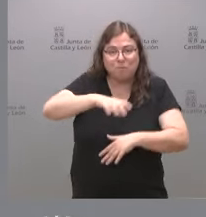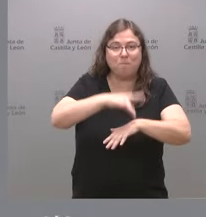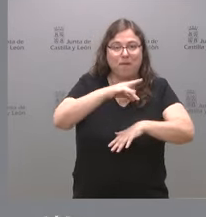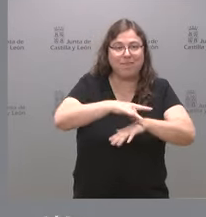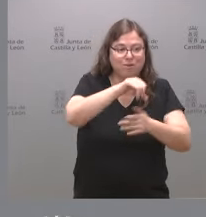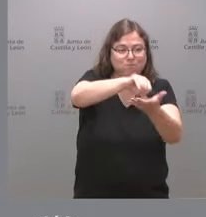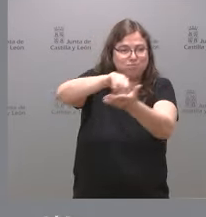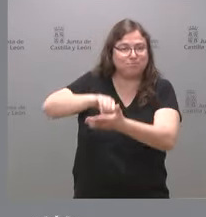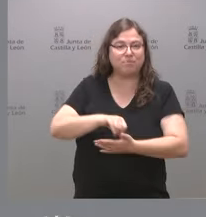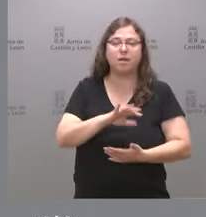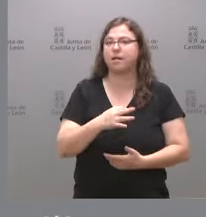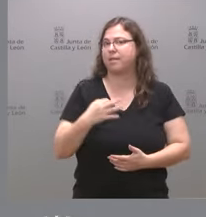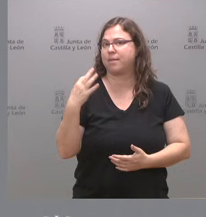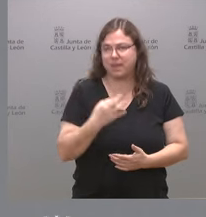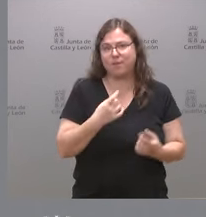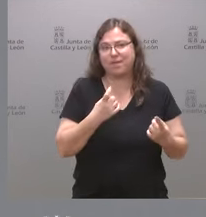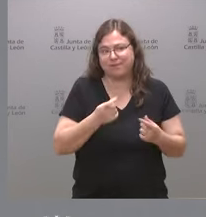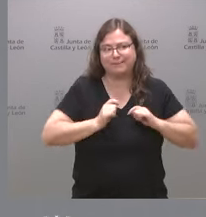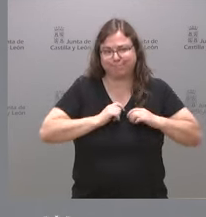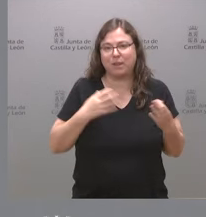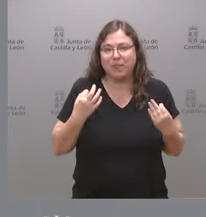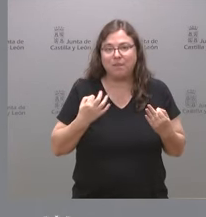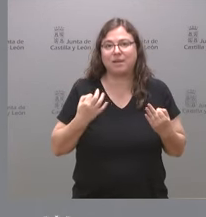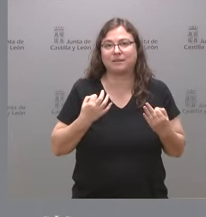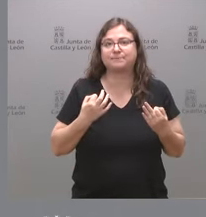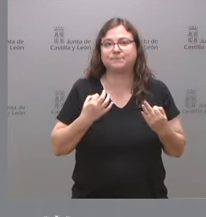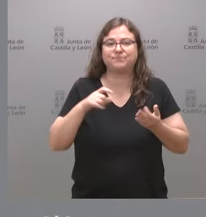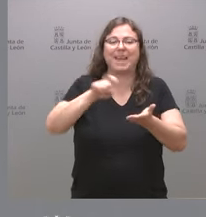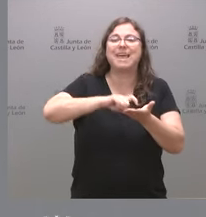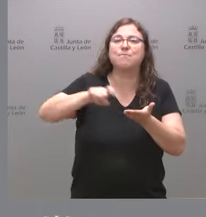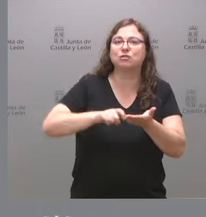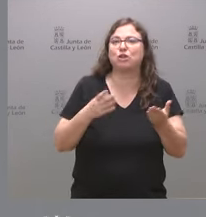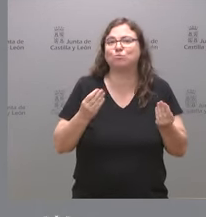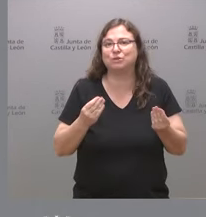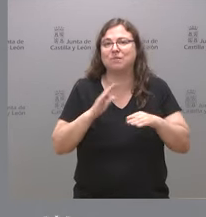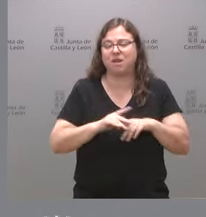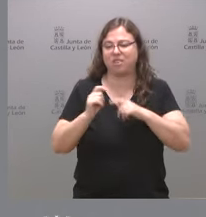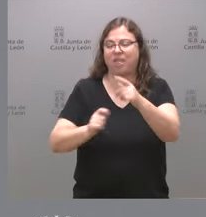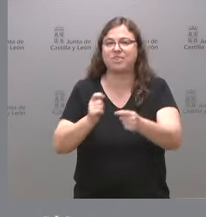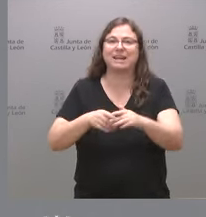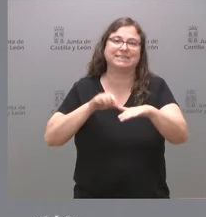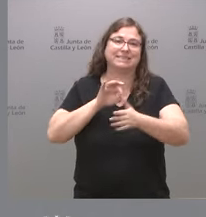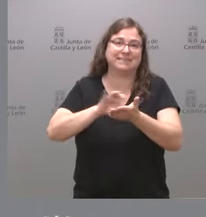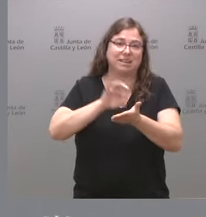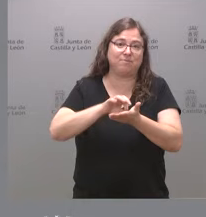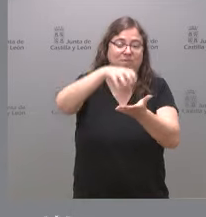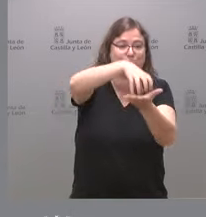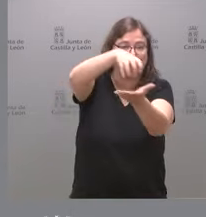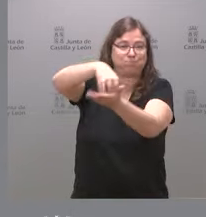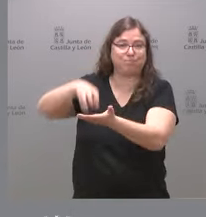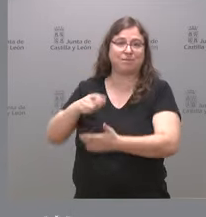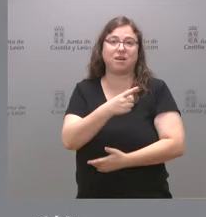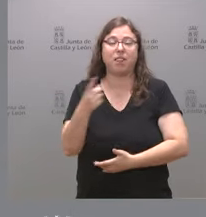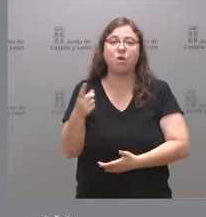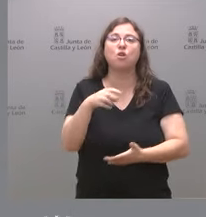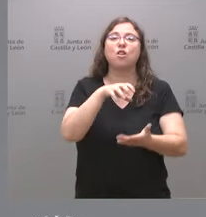obliga, lógicamente, a tener un número muy relevante de impresoras para dar servicio a estos consultorios locales, a los